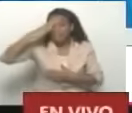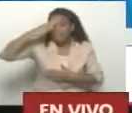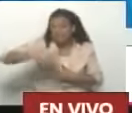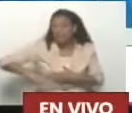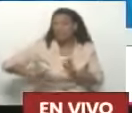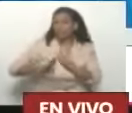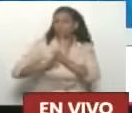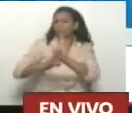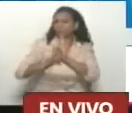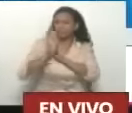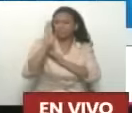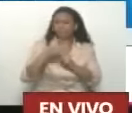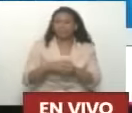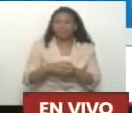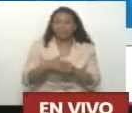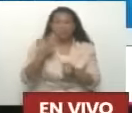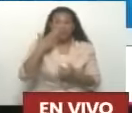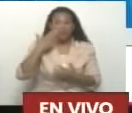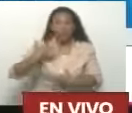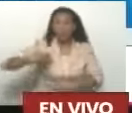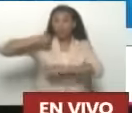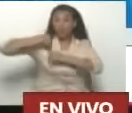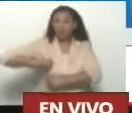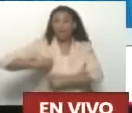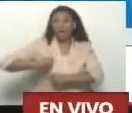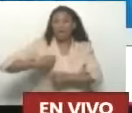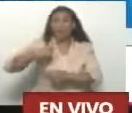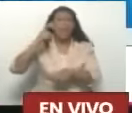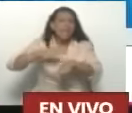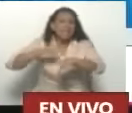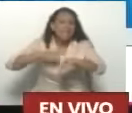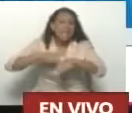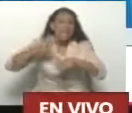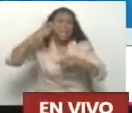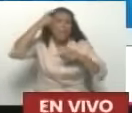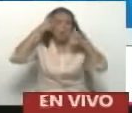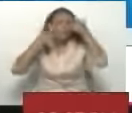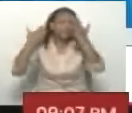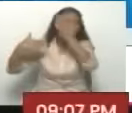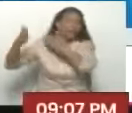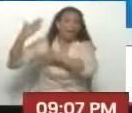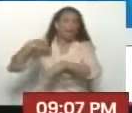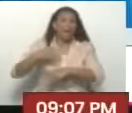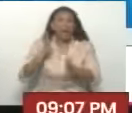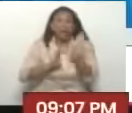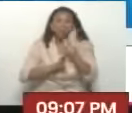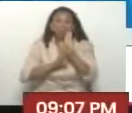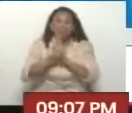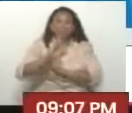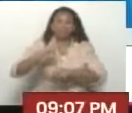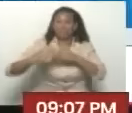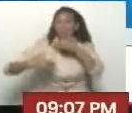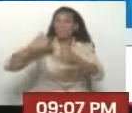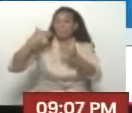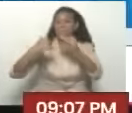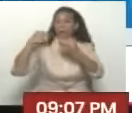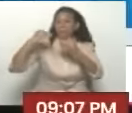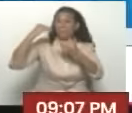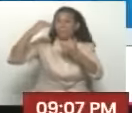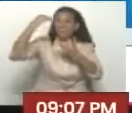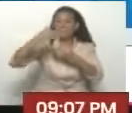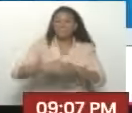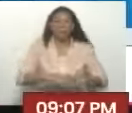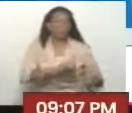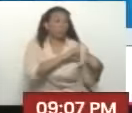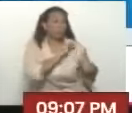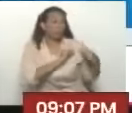creciendo. Fueron de decanes el comandante Chávez. Fueron de decanes mía. Y mira por dónde van. ¿Qué dice Jorge